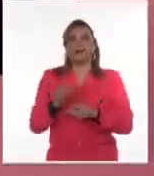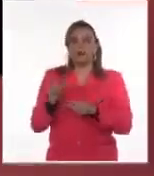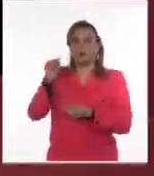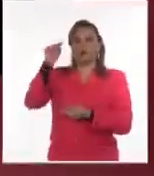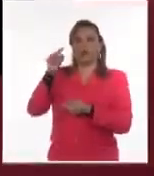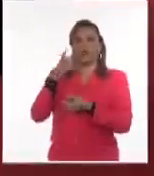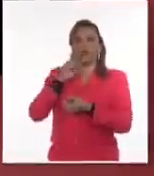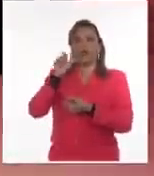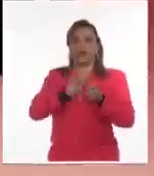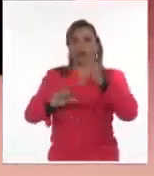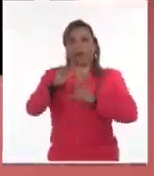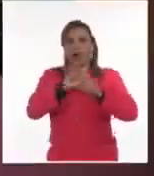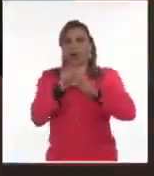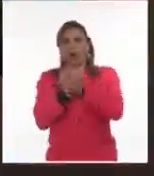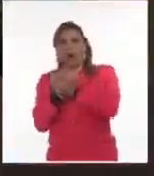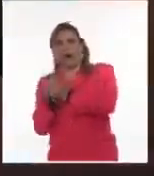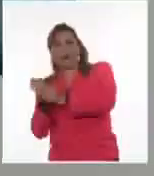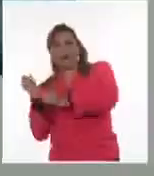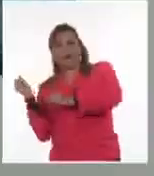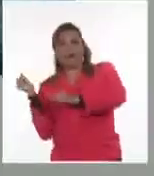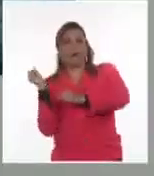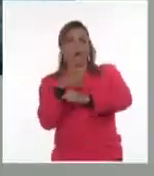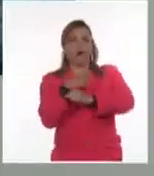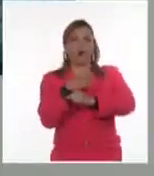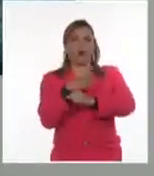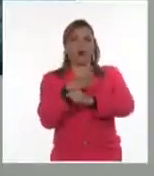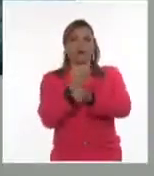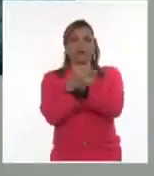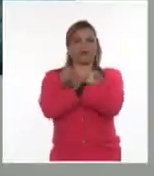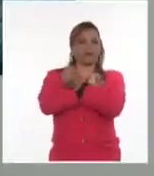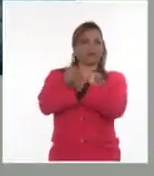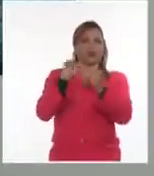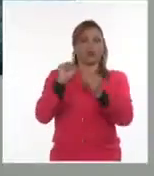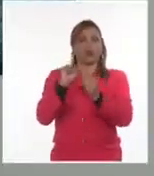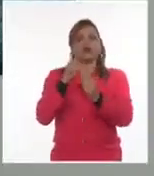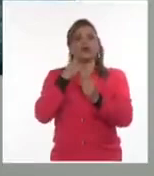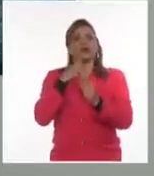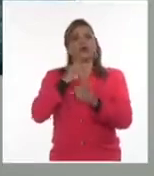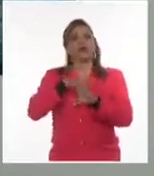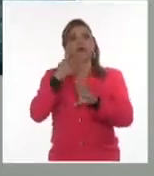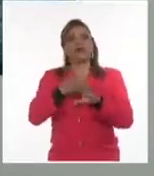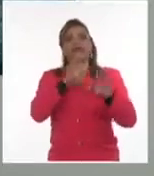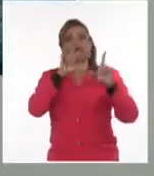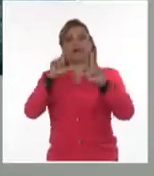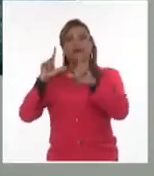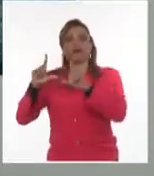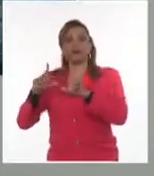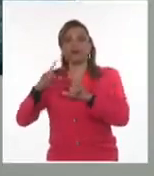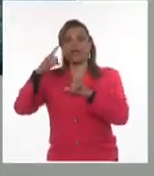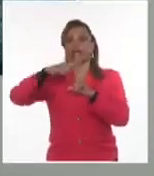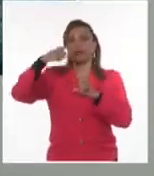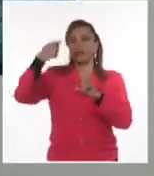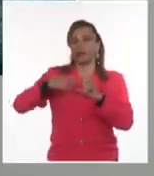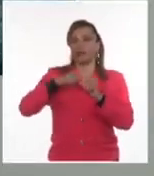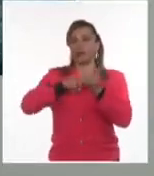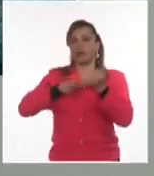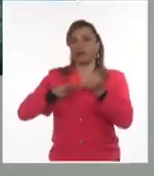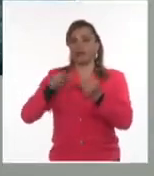los ejecuté el hecho. Tiré ciertas fotos al Tribunal Municipal de Centro Habana